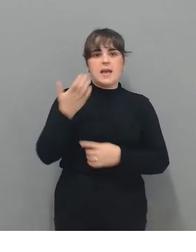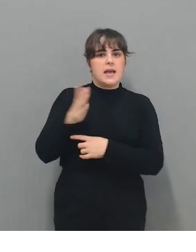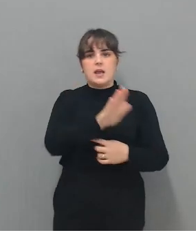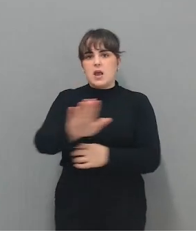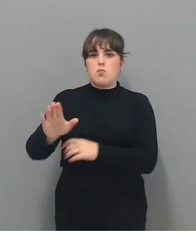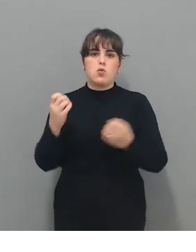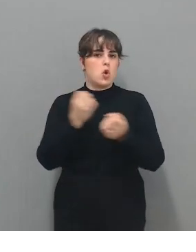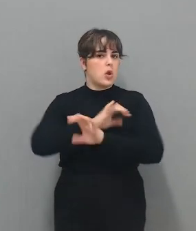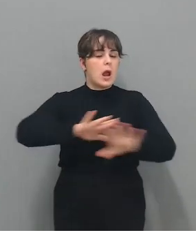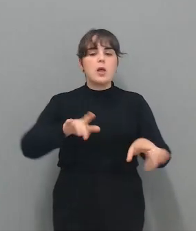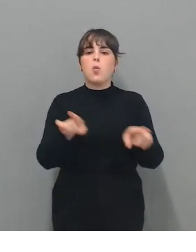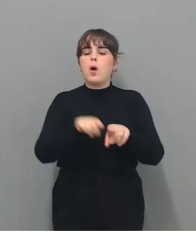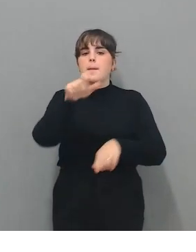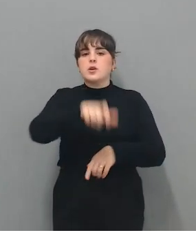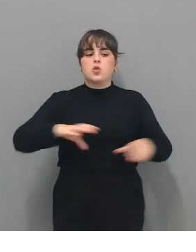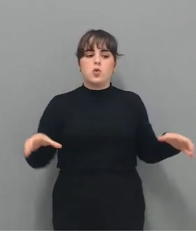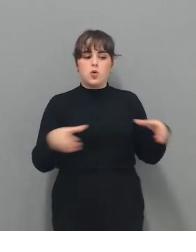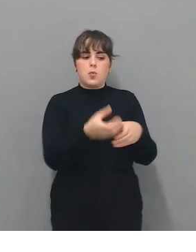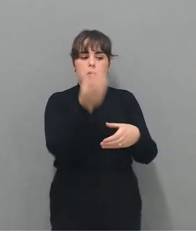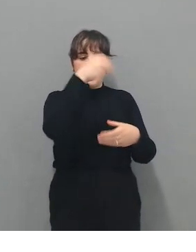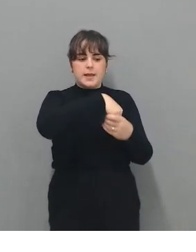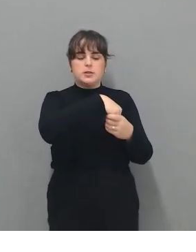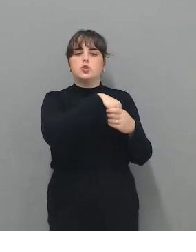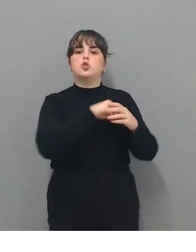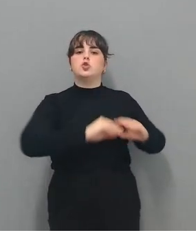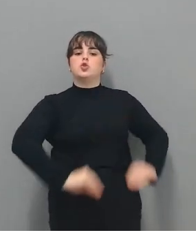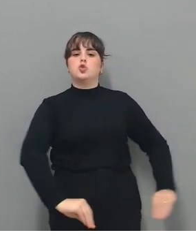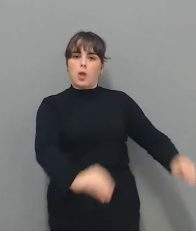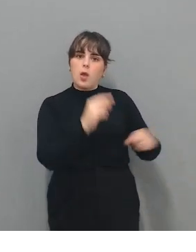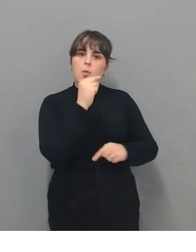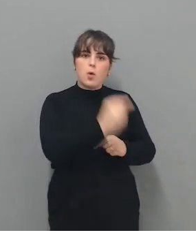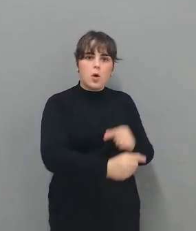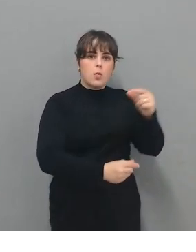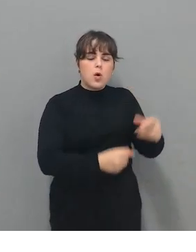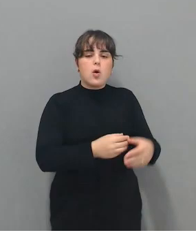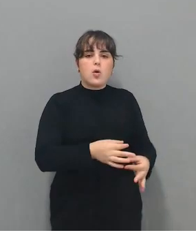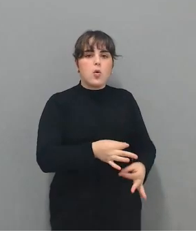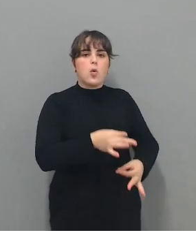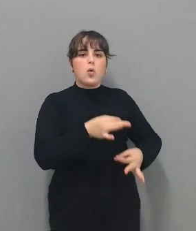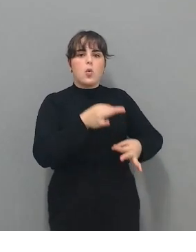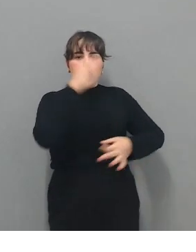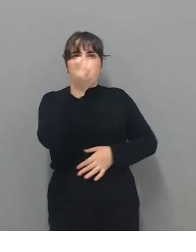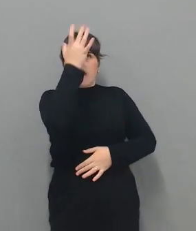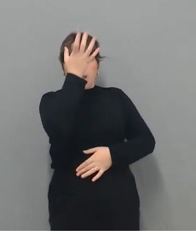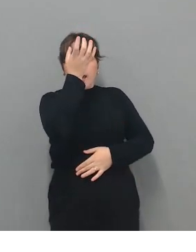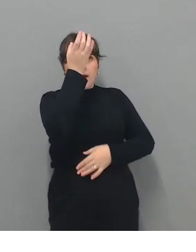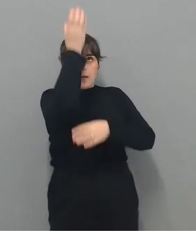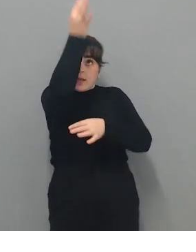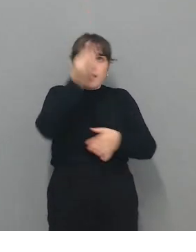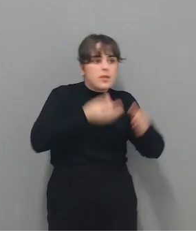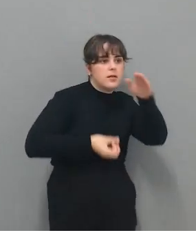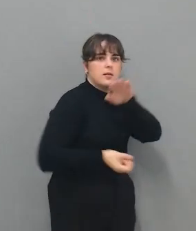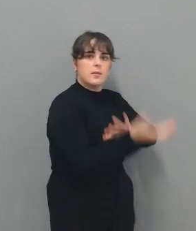cómo una persona con su equipo, equipo que se fue nutriendo poco a poco, sembró la idea y ha